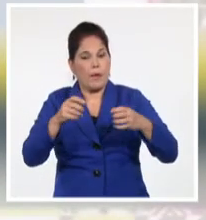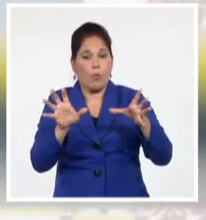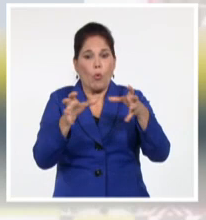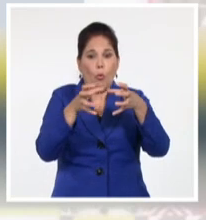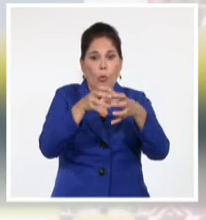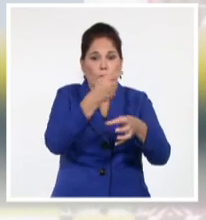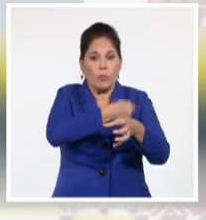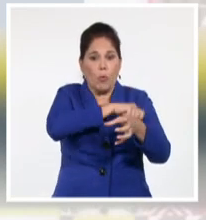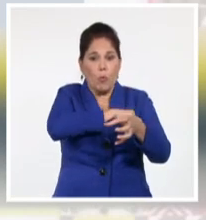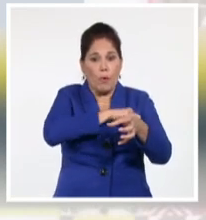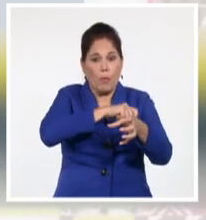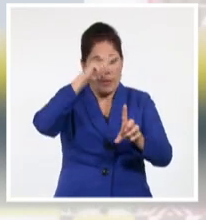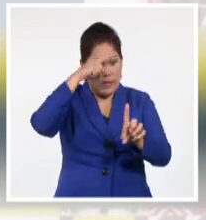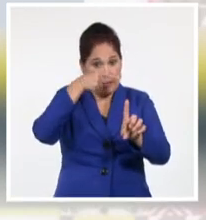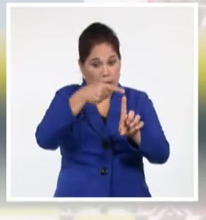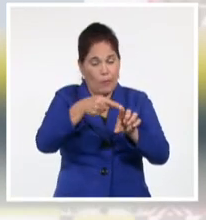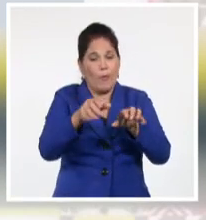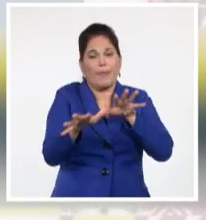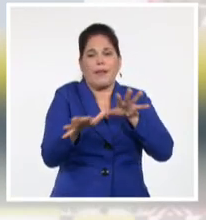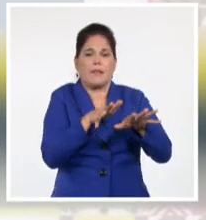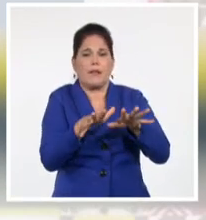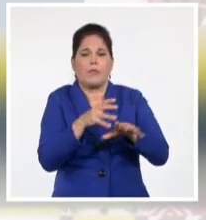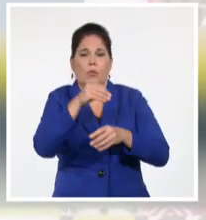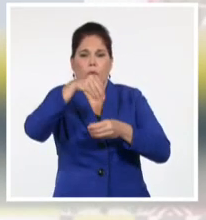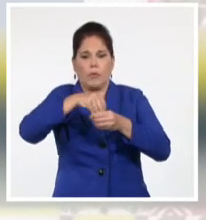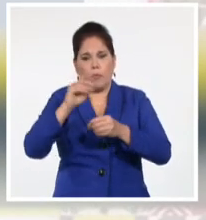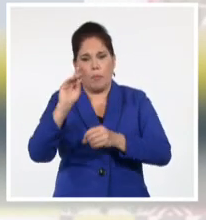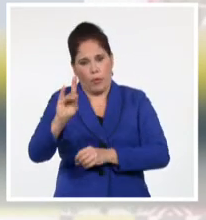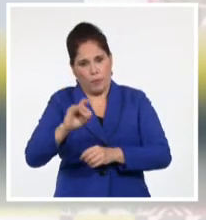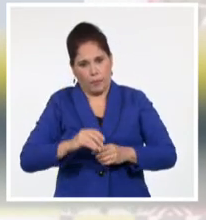Cívico de Santa Cruz de desestabilizar a Bolivia.